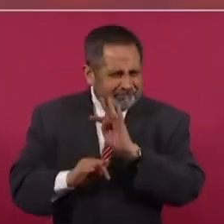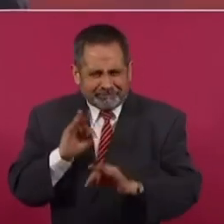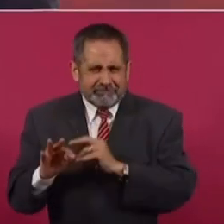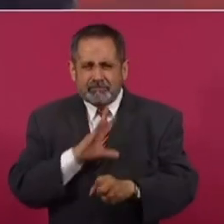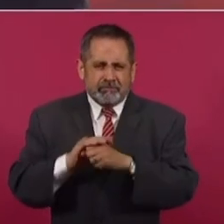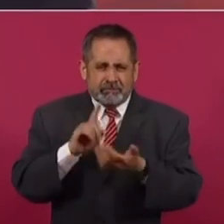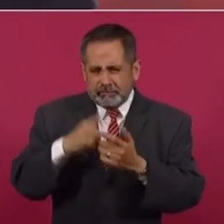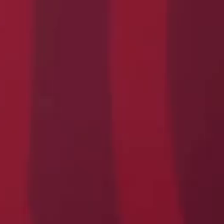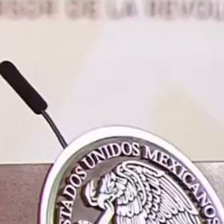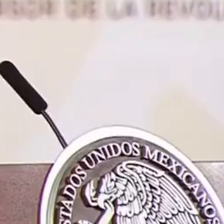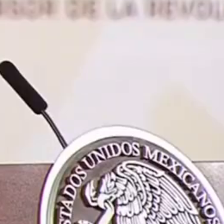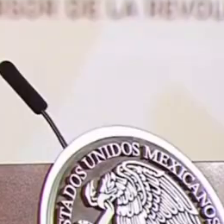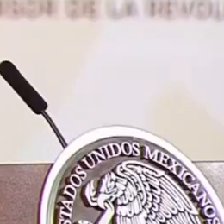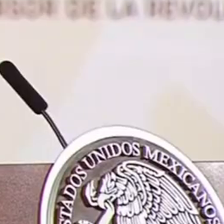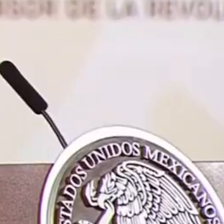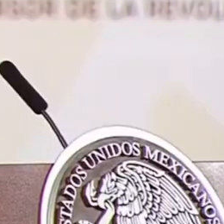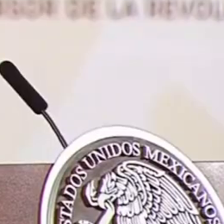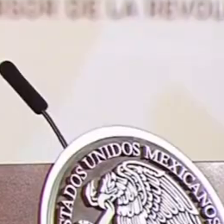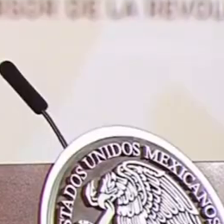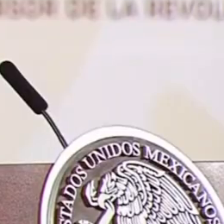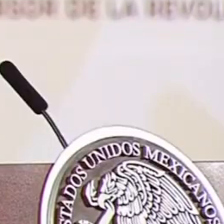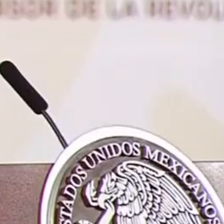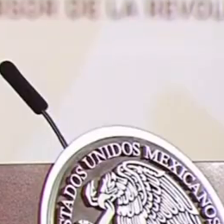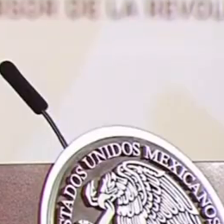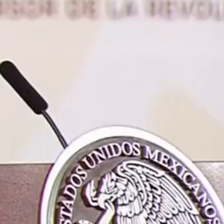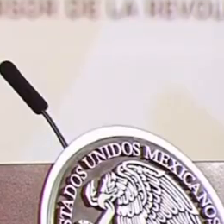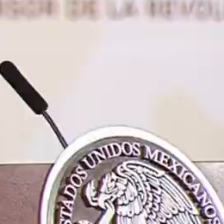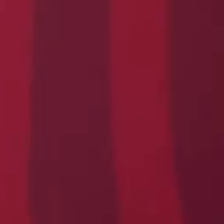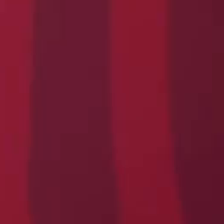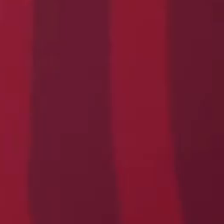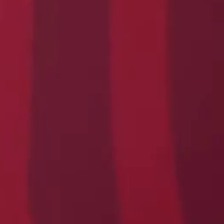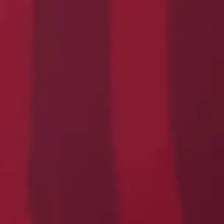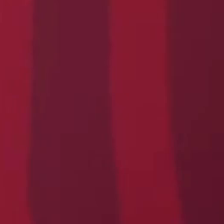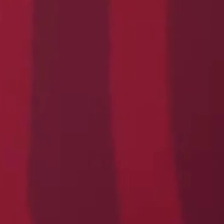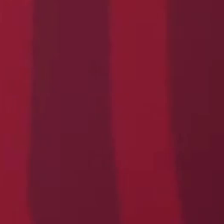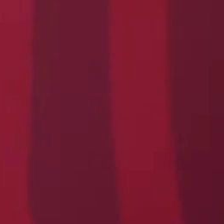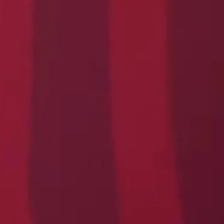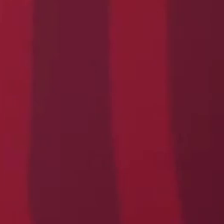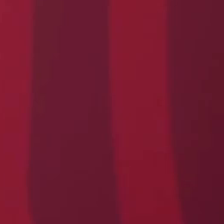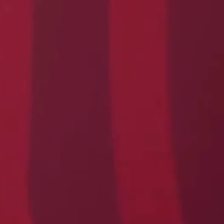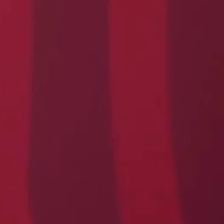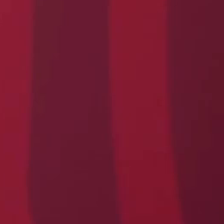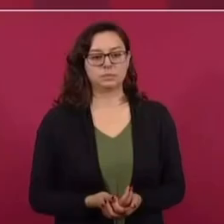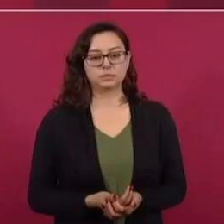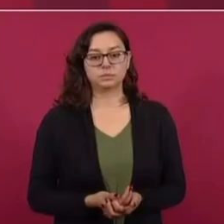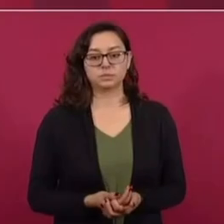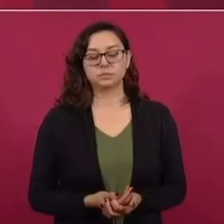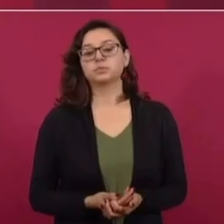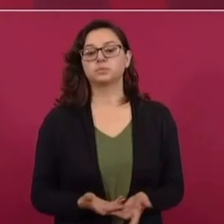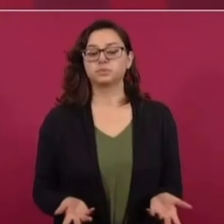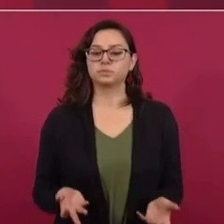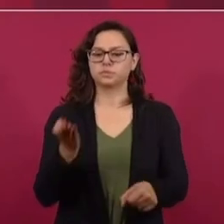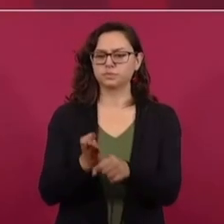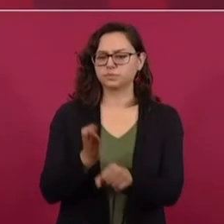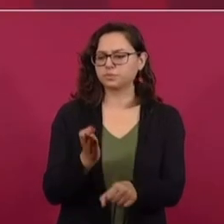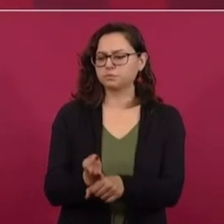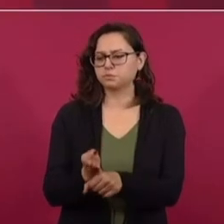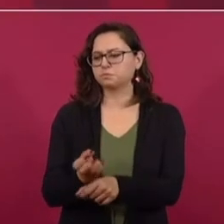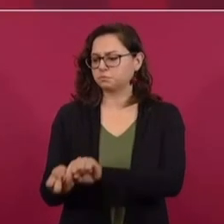ser intervenido. Entonces, afortunadamente ya está bajando el número de fallecidos